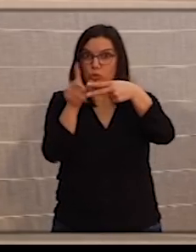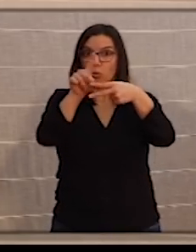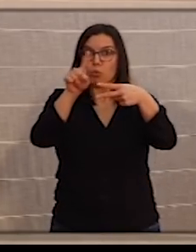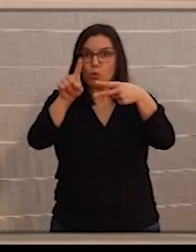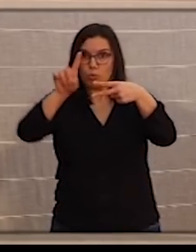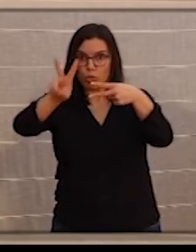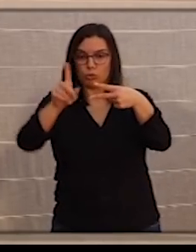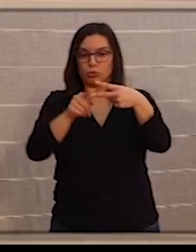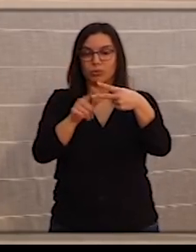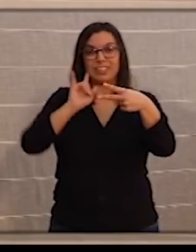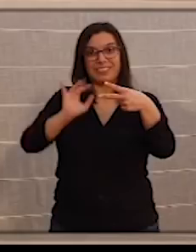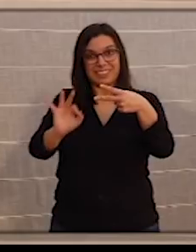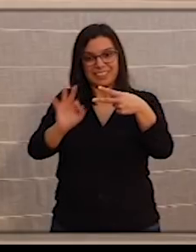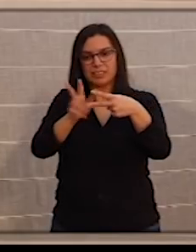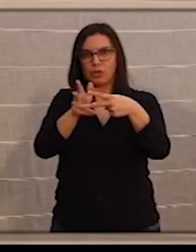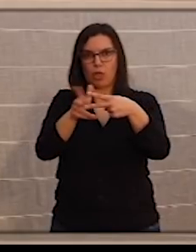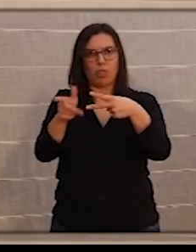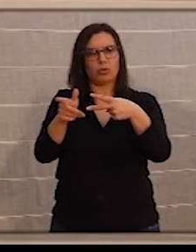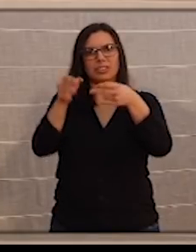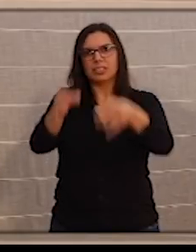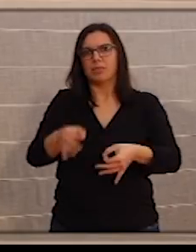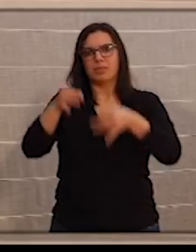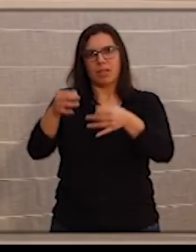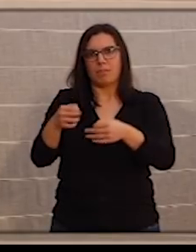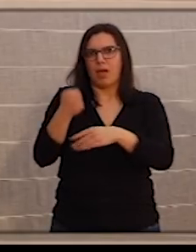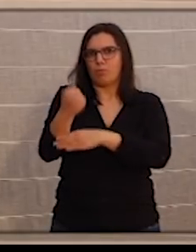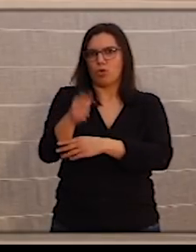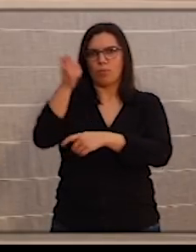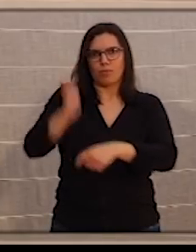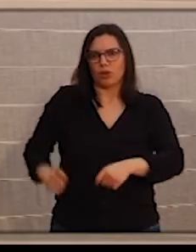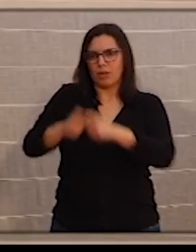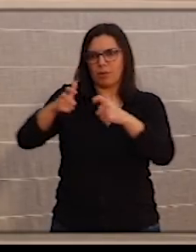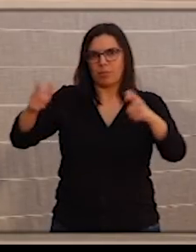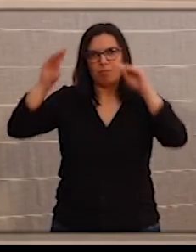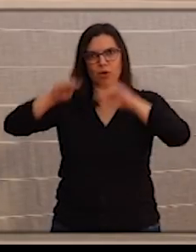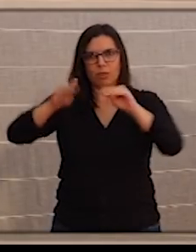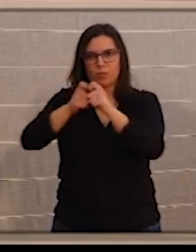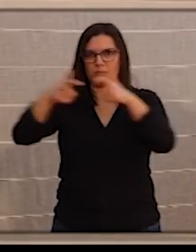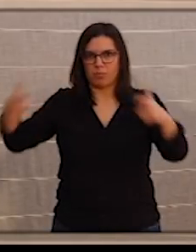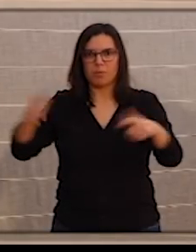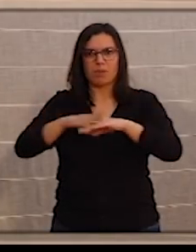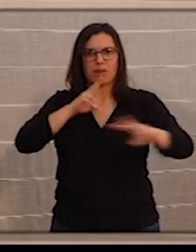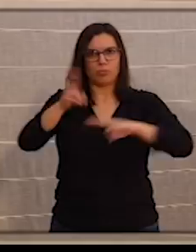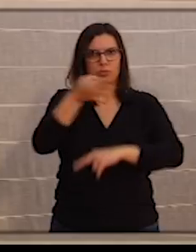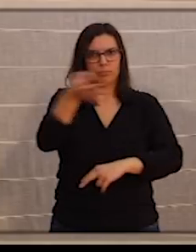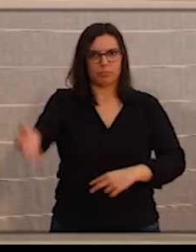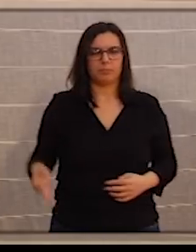que tienen que dar respuesta, están siendo permanentemente reforzados y formados para mantener la respuesta adecuada.